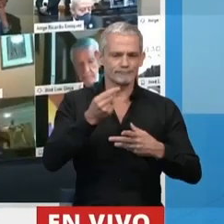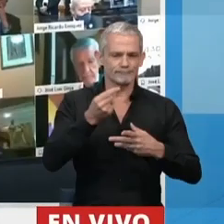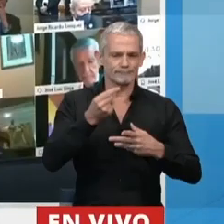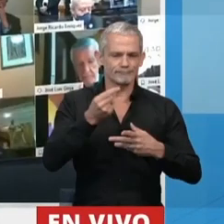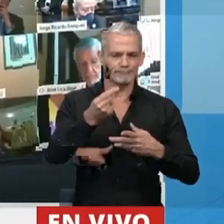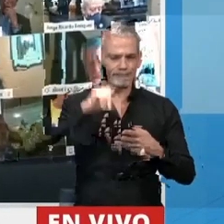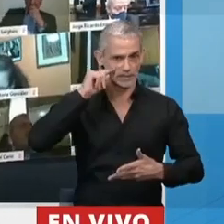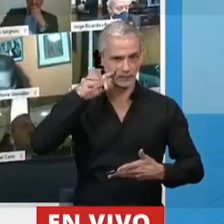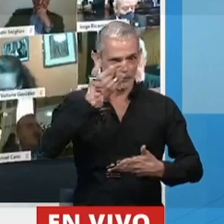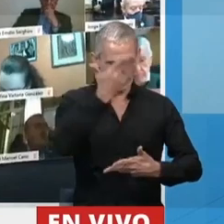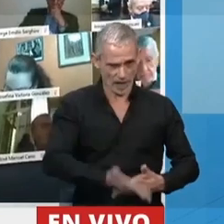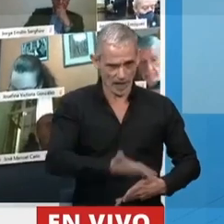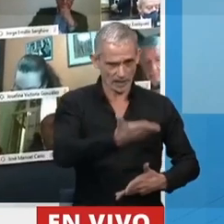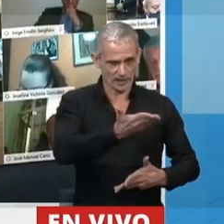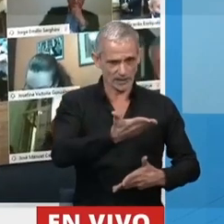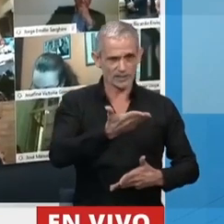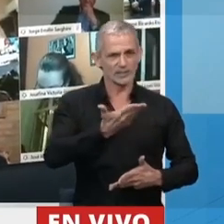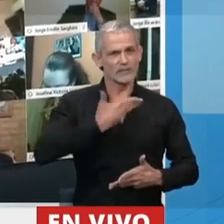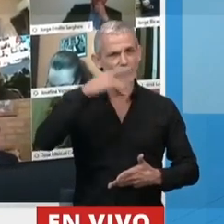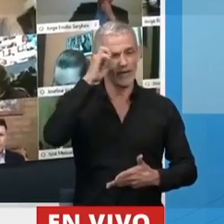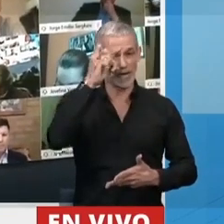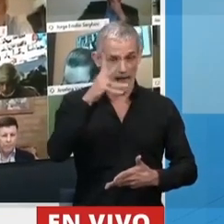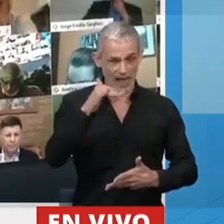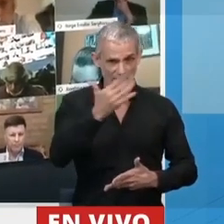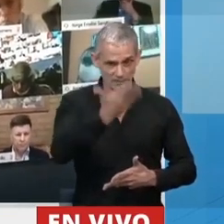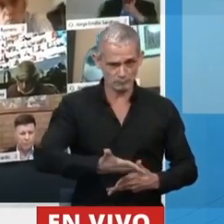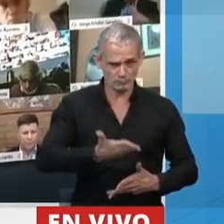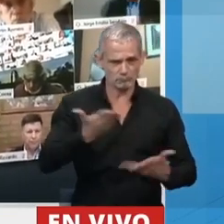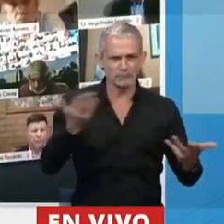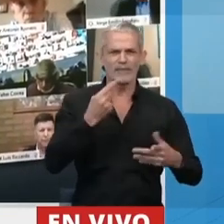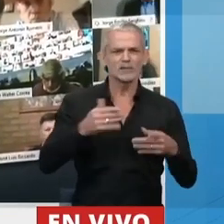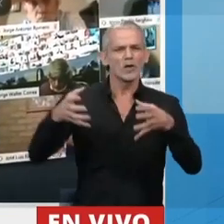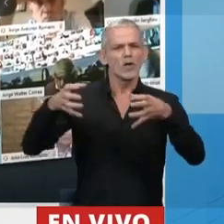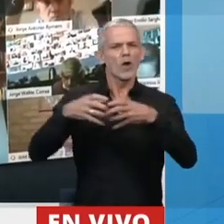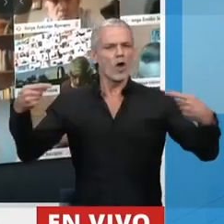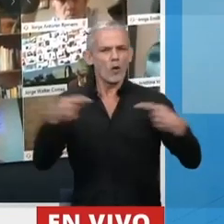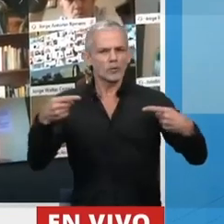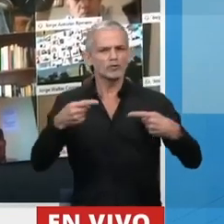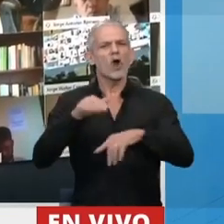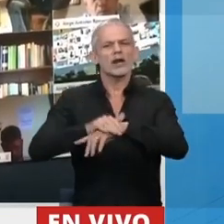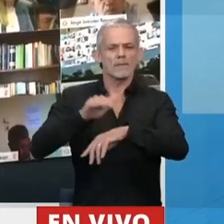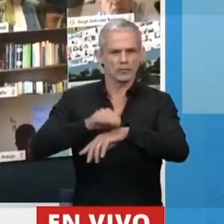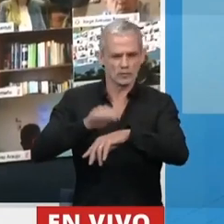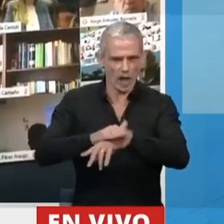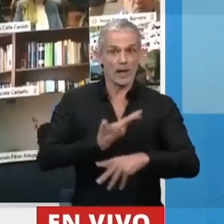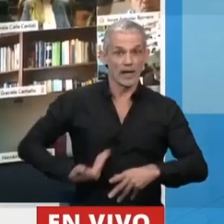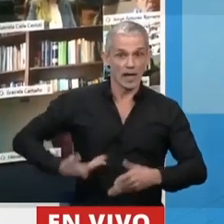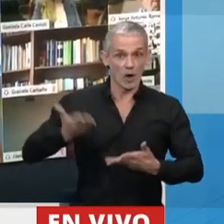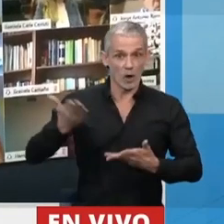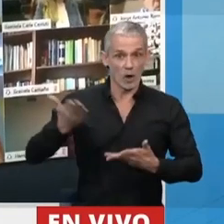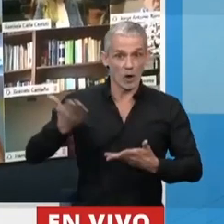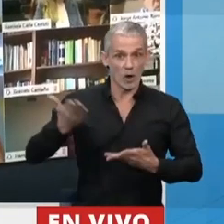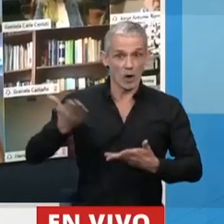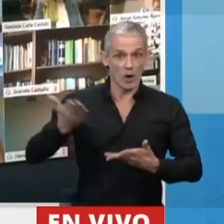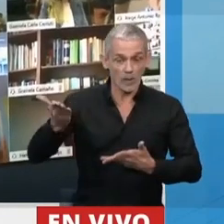la República, Alberto Fernández, de que existe una oposición responsable que gobierna y una